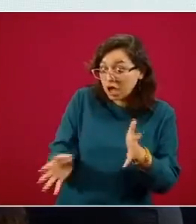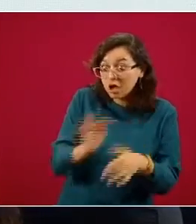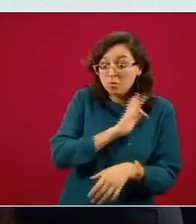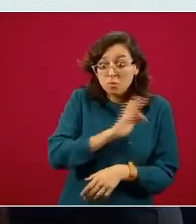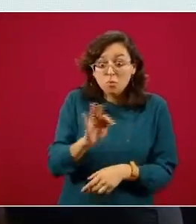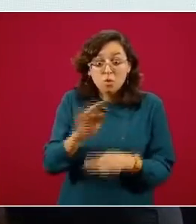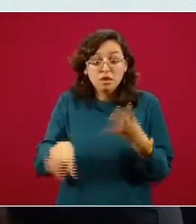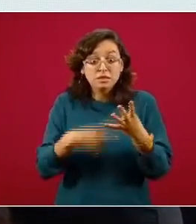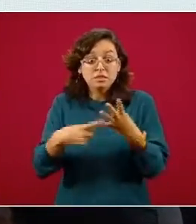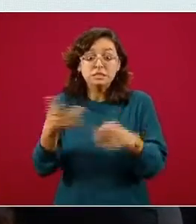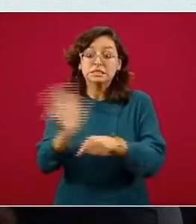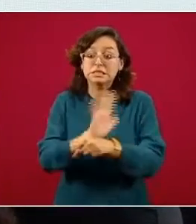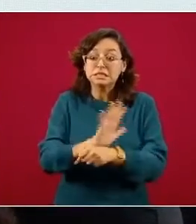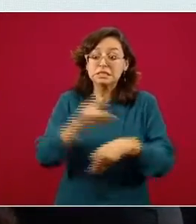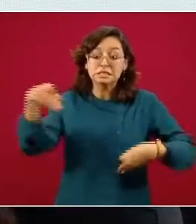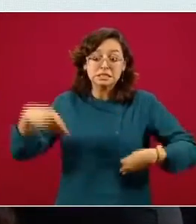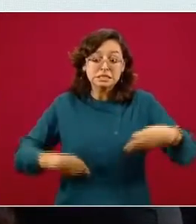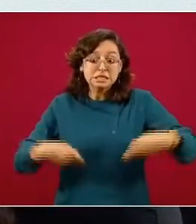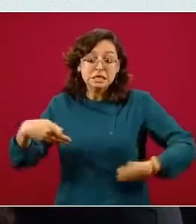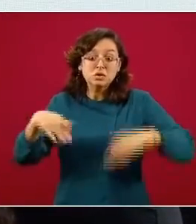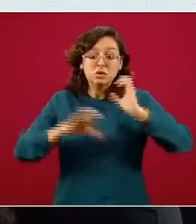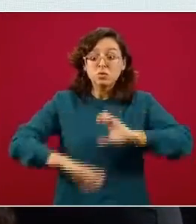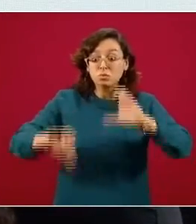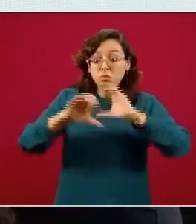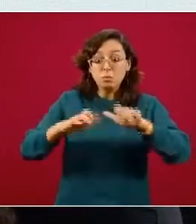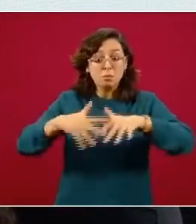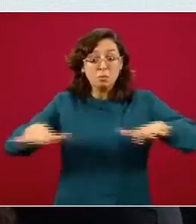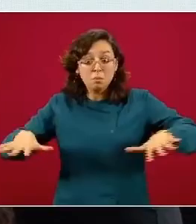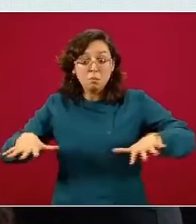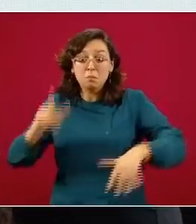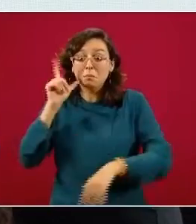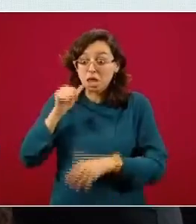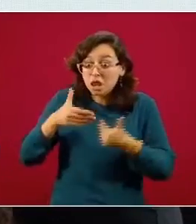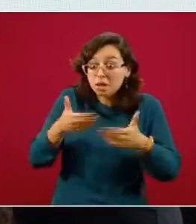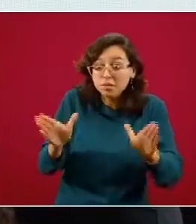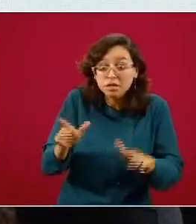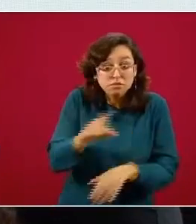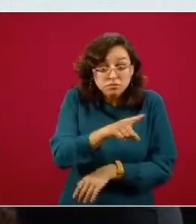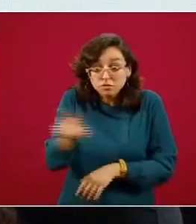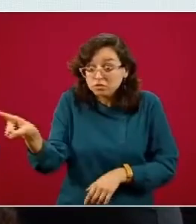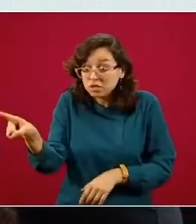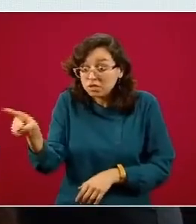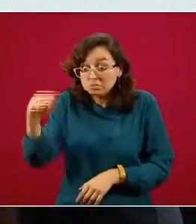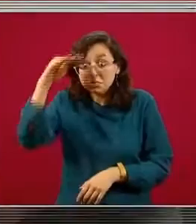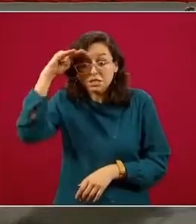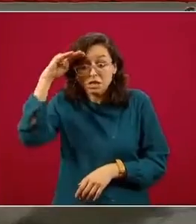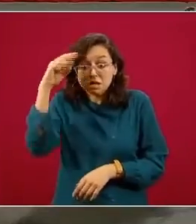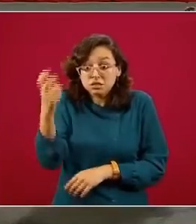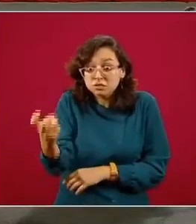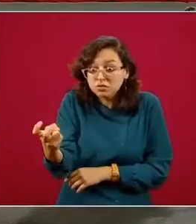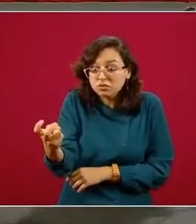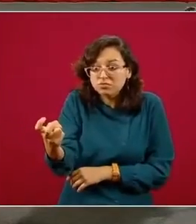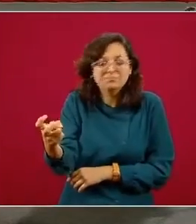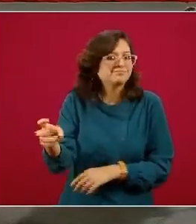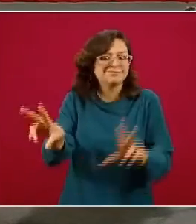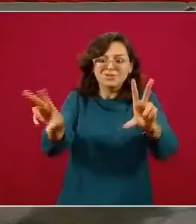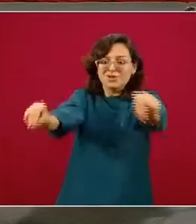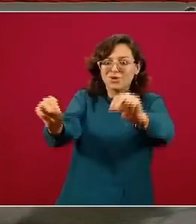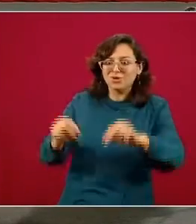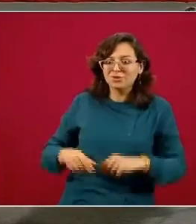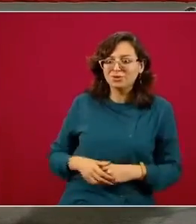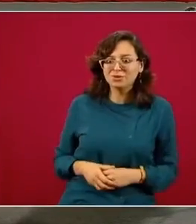que los cines, teatros, conciertos playas van a abrir mañana no por favor